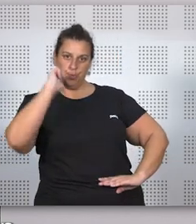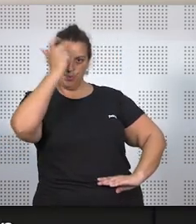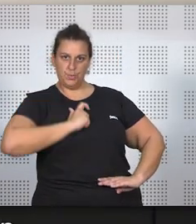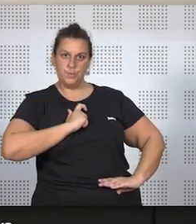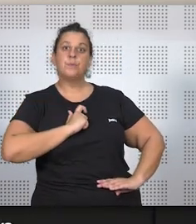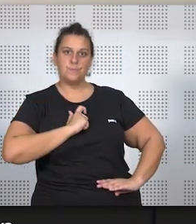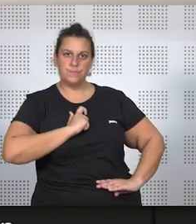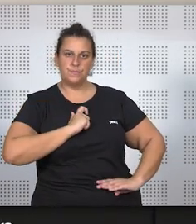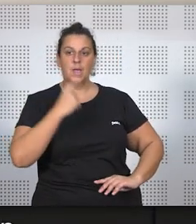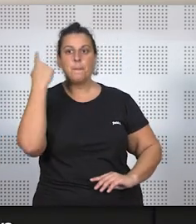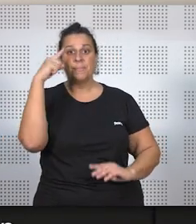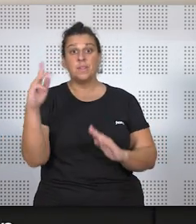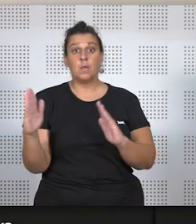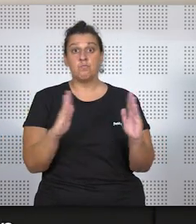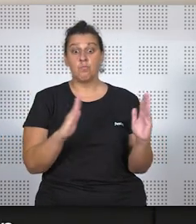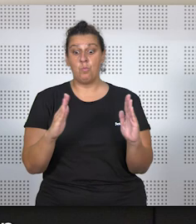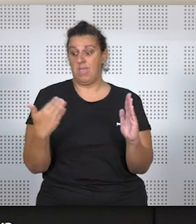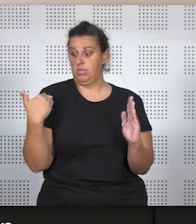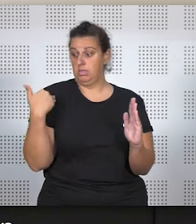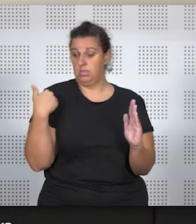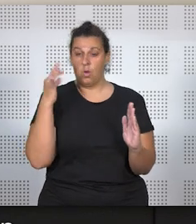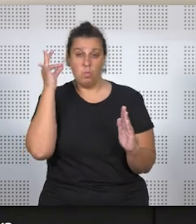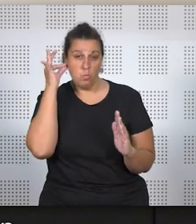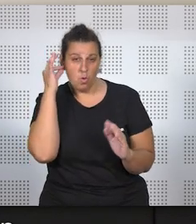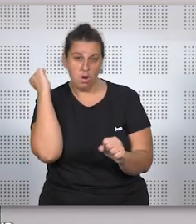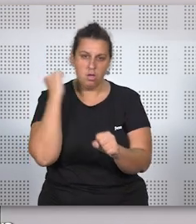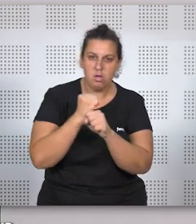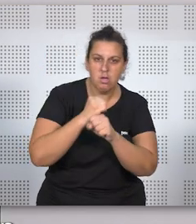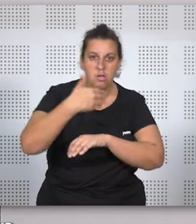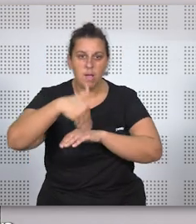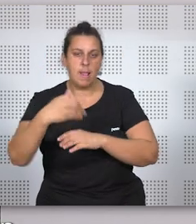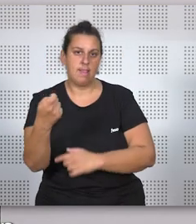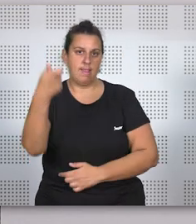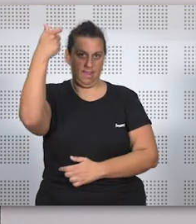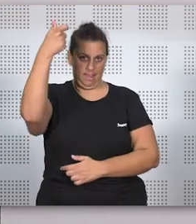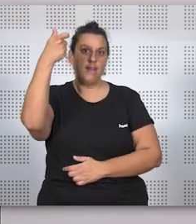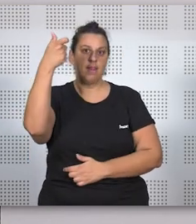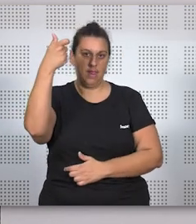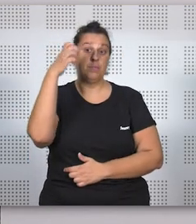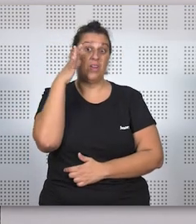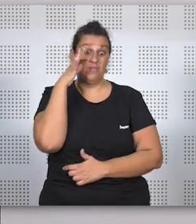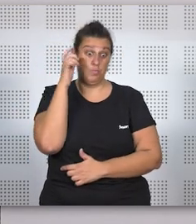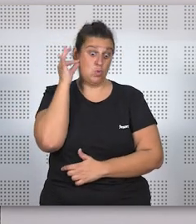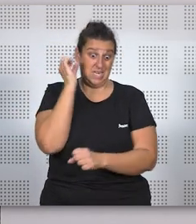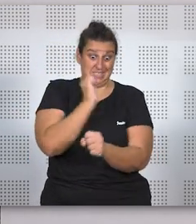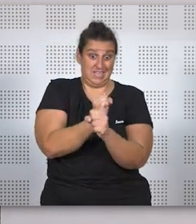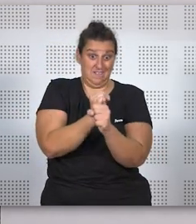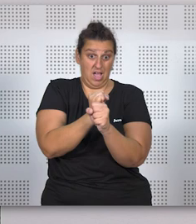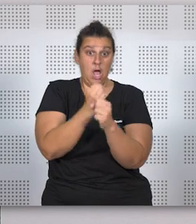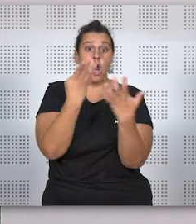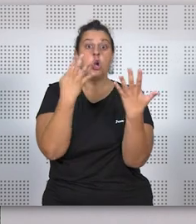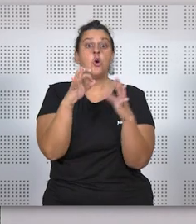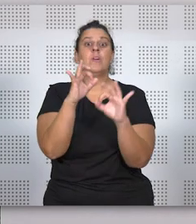Sabemos que en ese momento las mujeres no trabajan, no hay un gran número de mujeres que trabajan, pero de las que trabajan el 90%